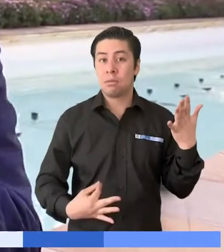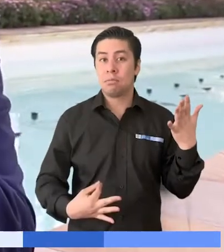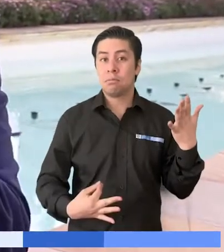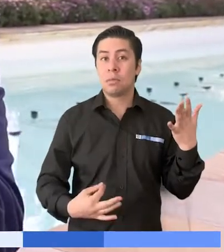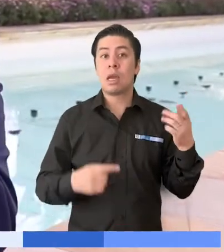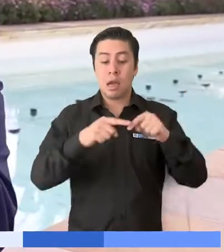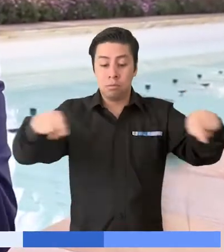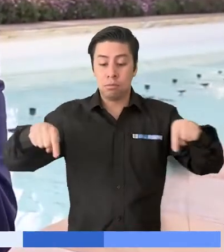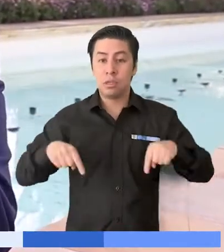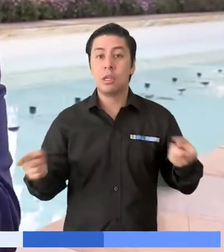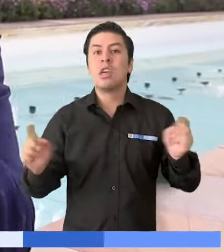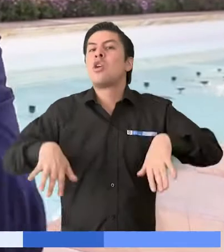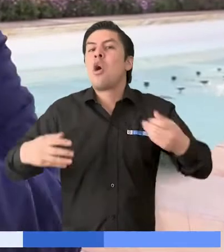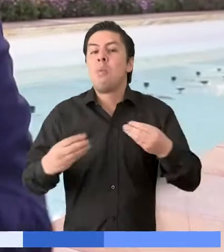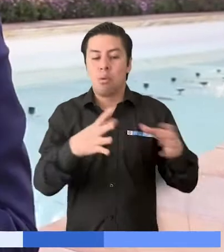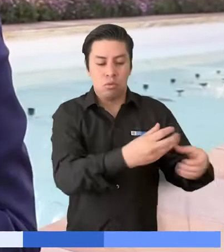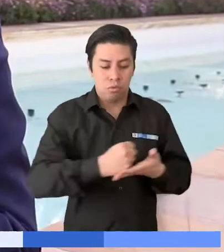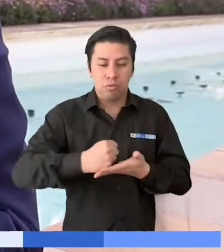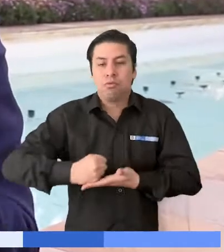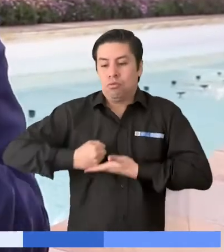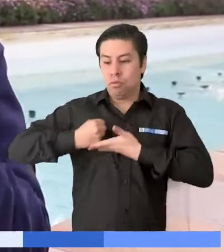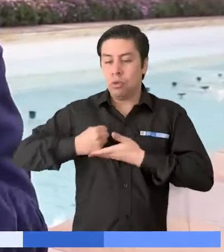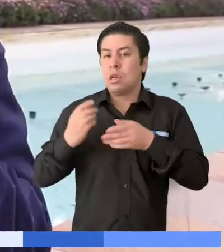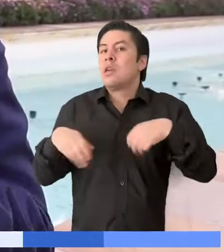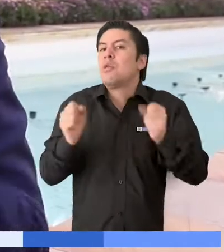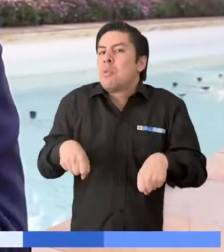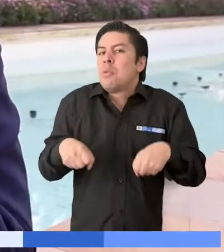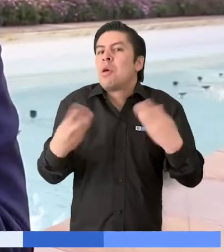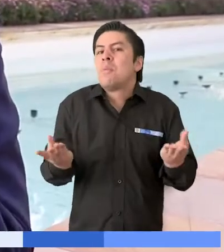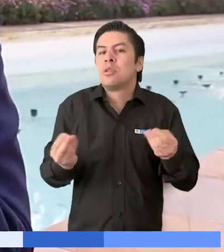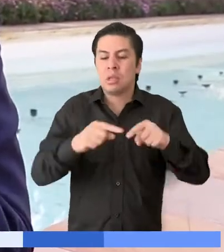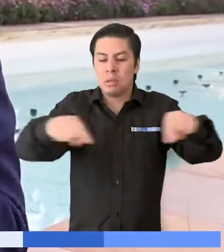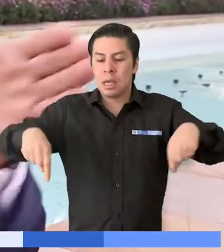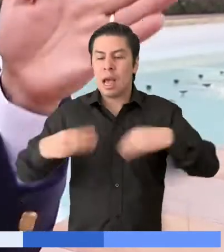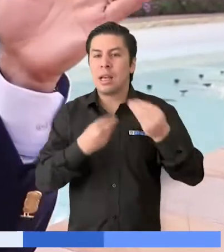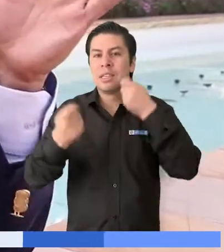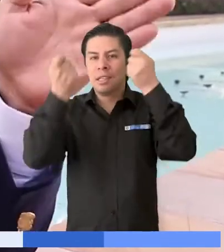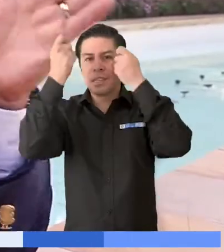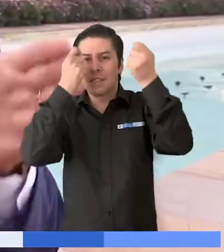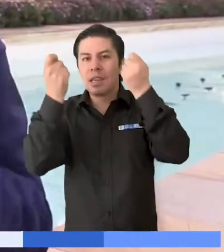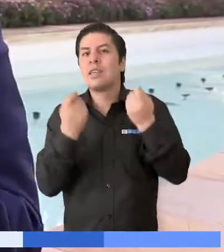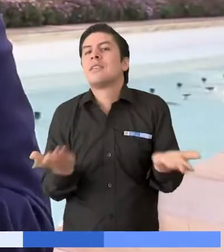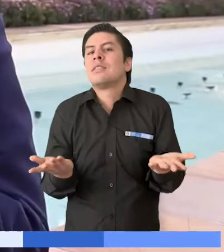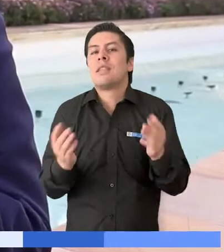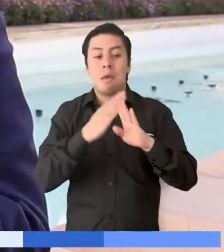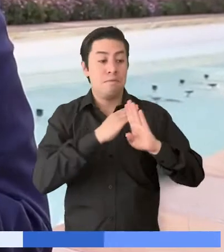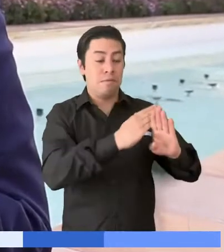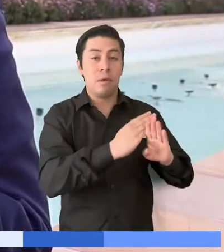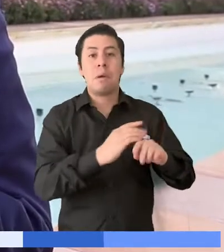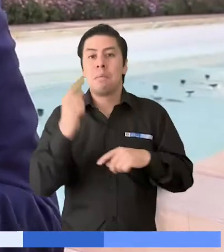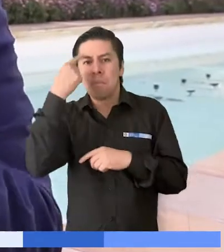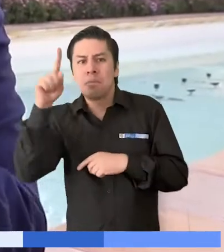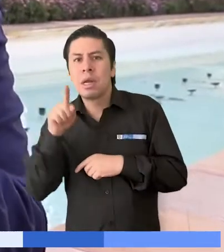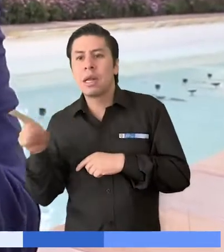en el territorio, cómo los podemos consolidar y cómo podemos generar escenarios en los cuales se pueden hacer estrategias